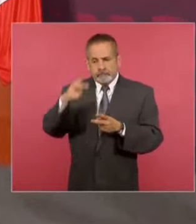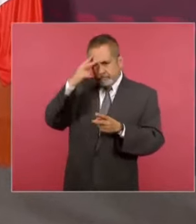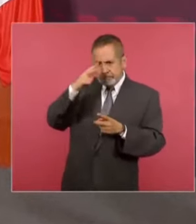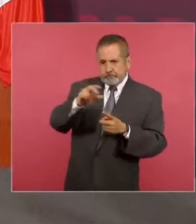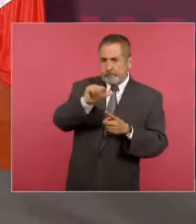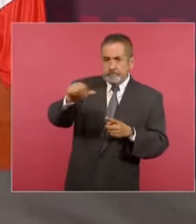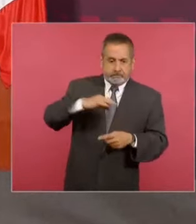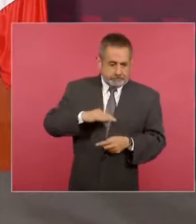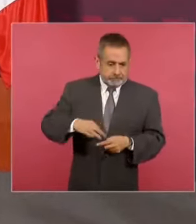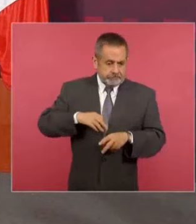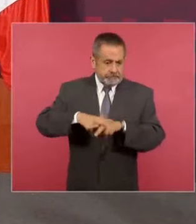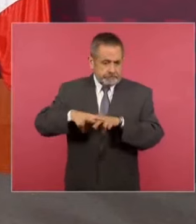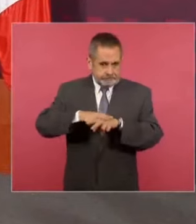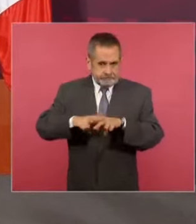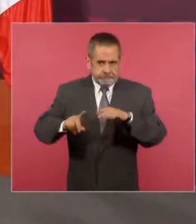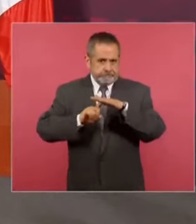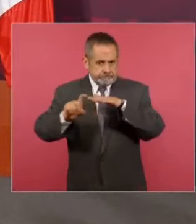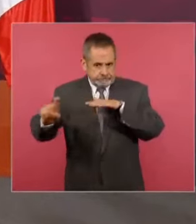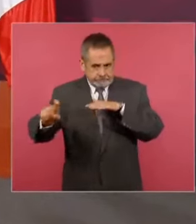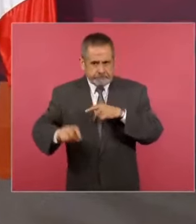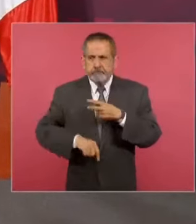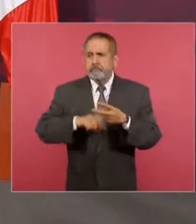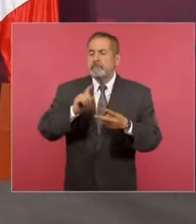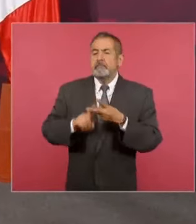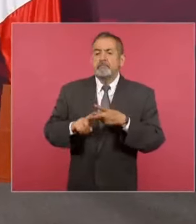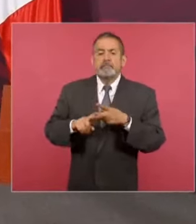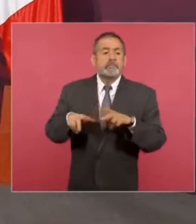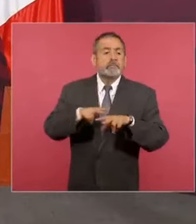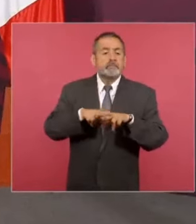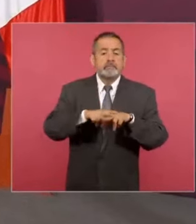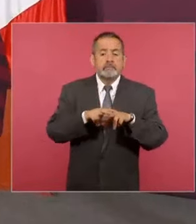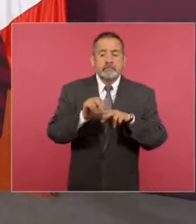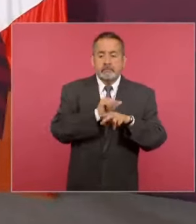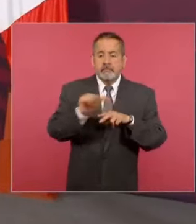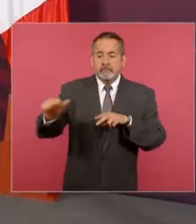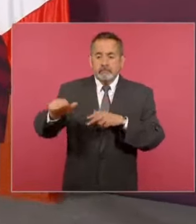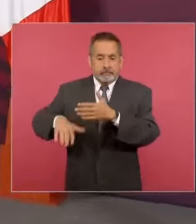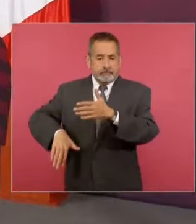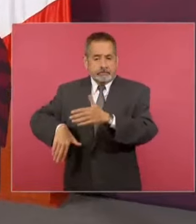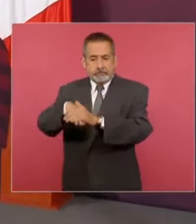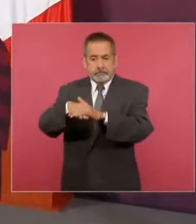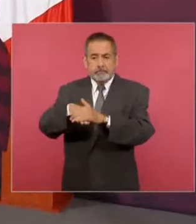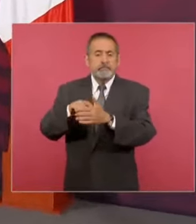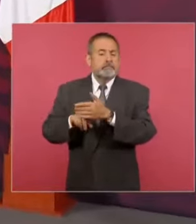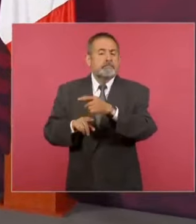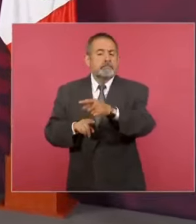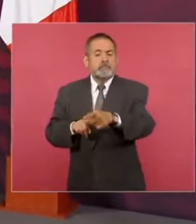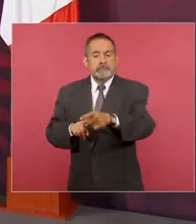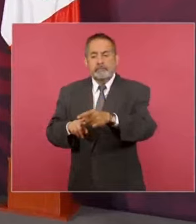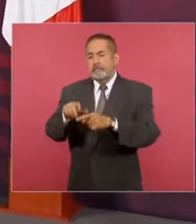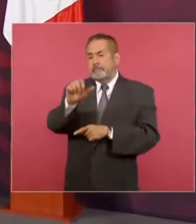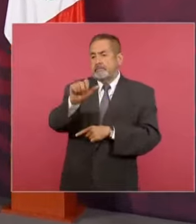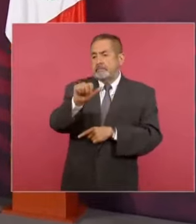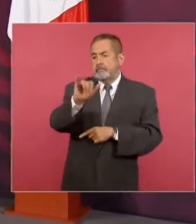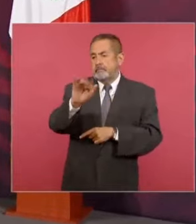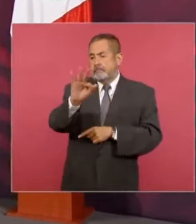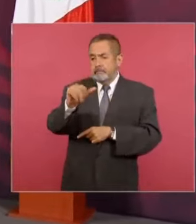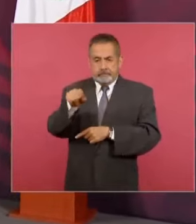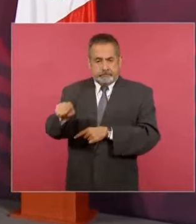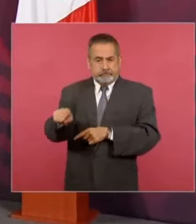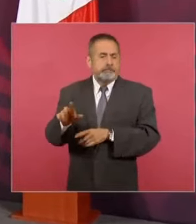-Toluca, el Tren Suburbano al Aeropuerto Felipe Ángeles.